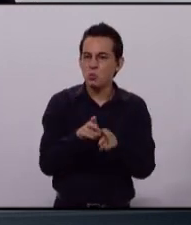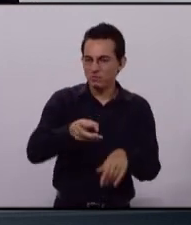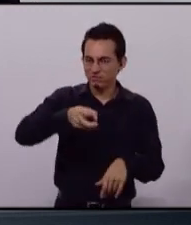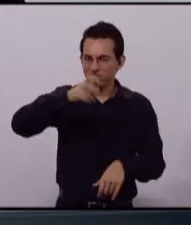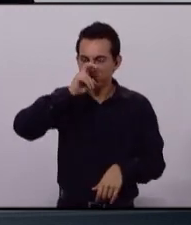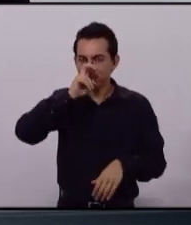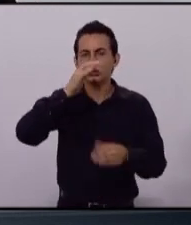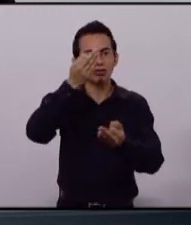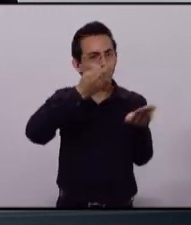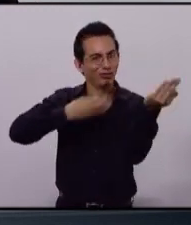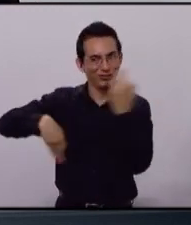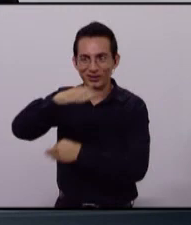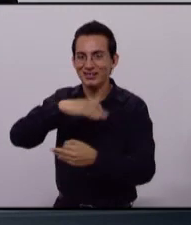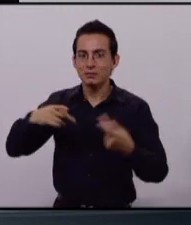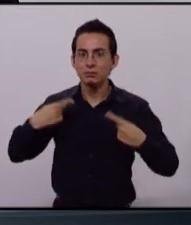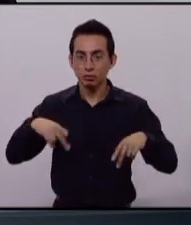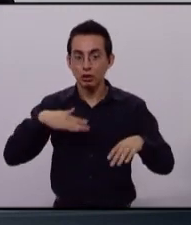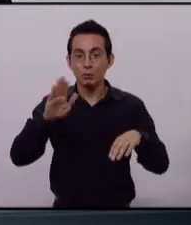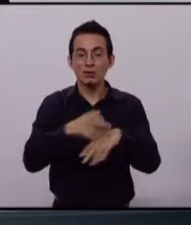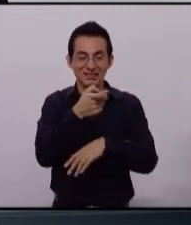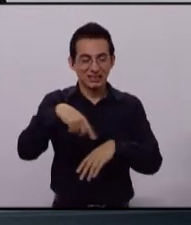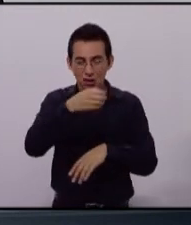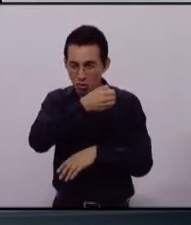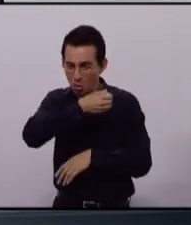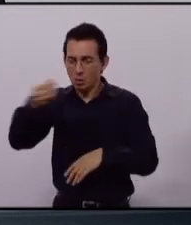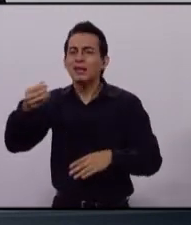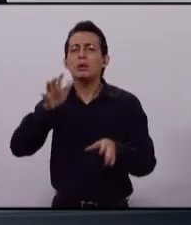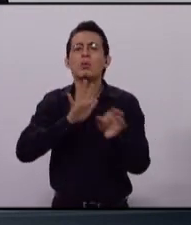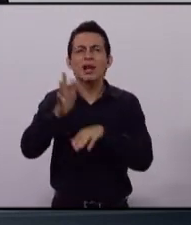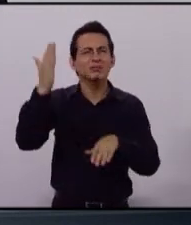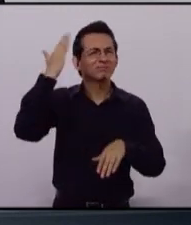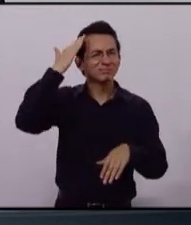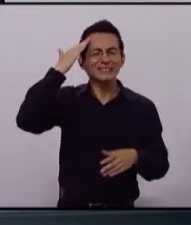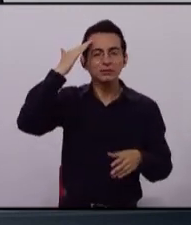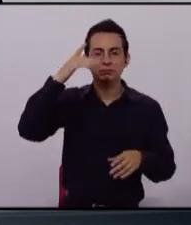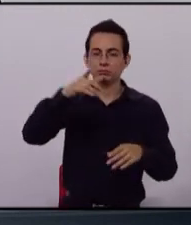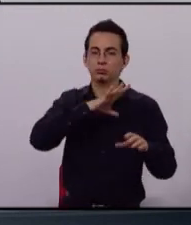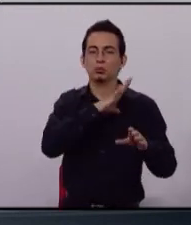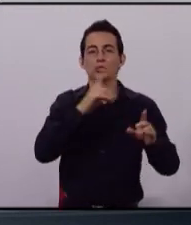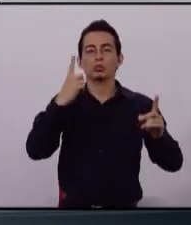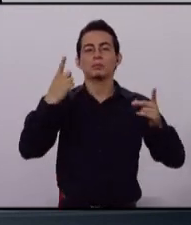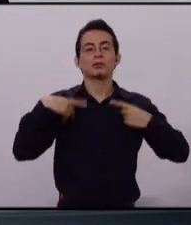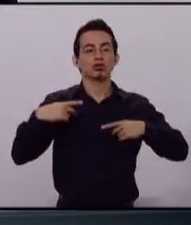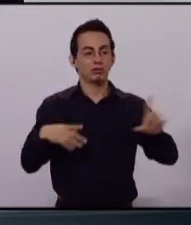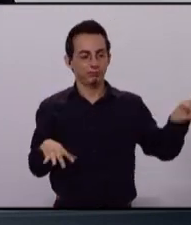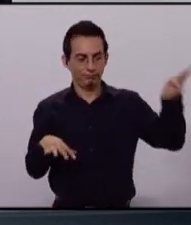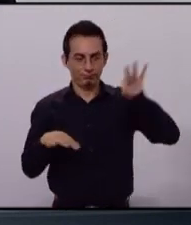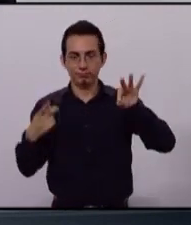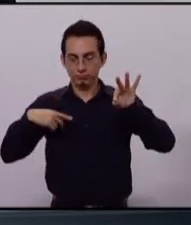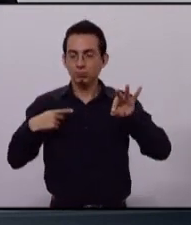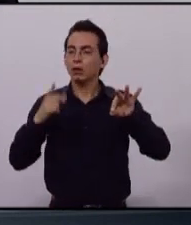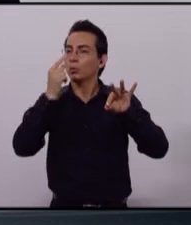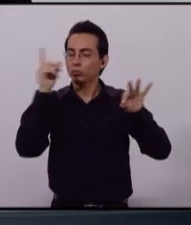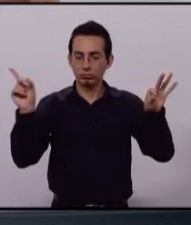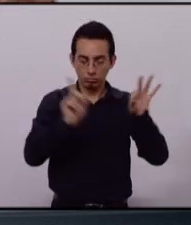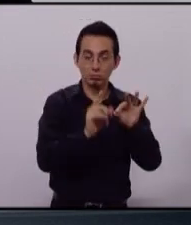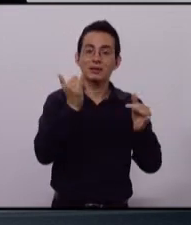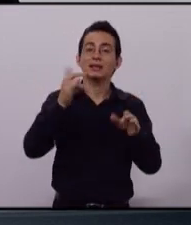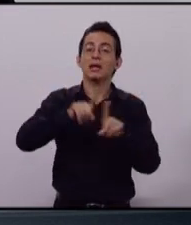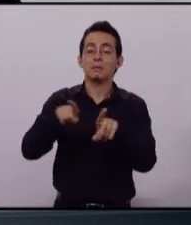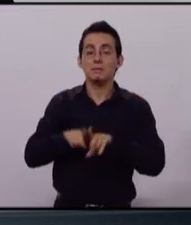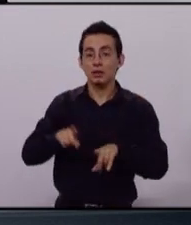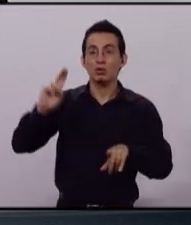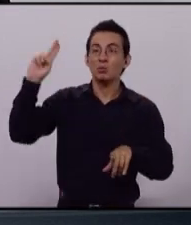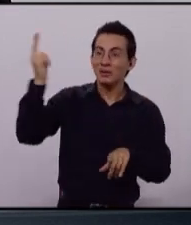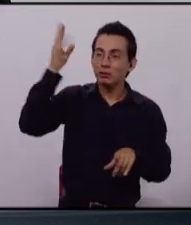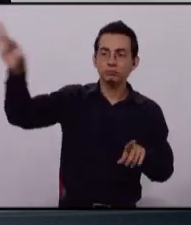forma plural. Estas coordinaciones las van a formar la autoridad, una representación vecinal y también académicos. En nuestro